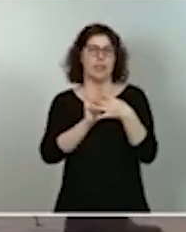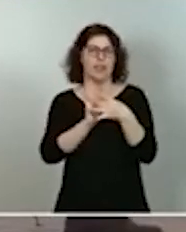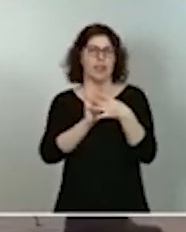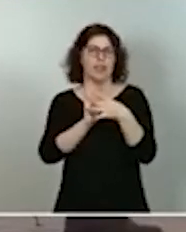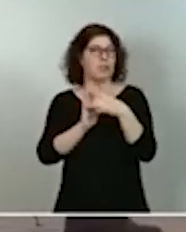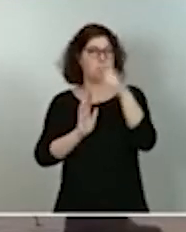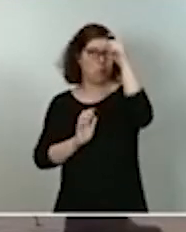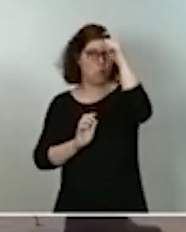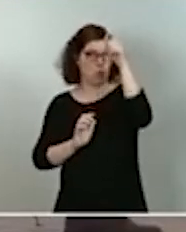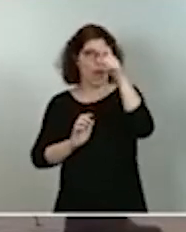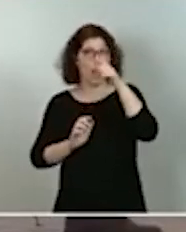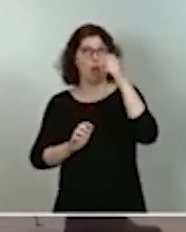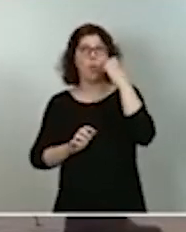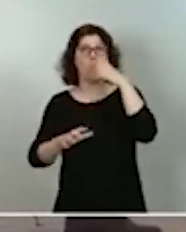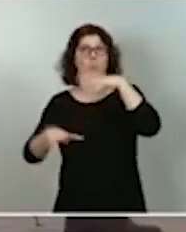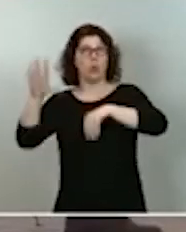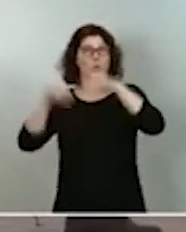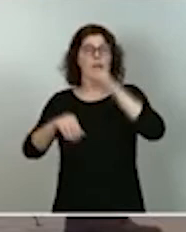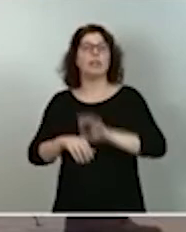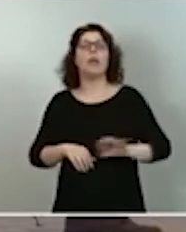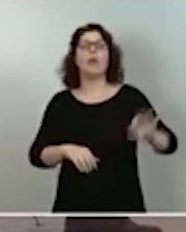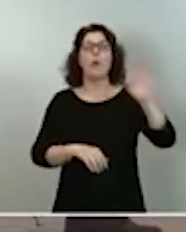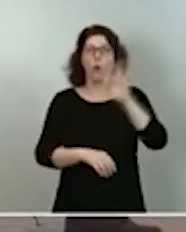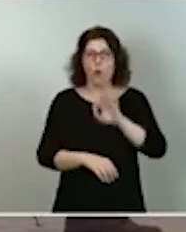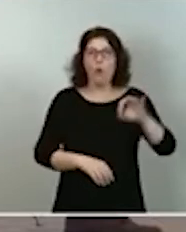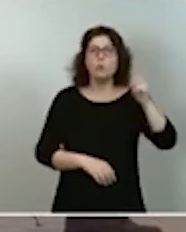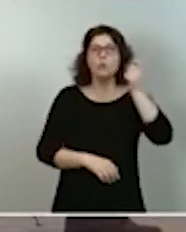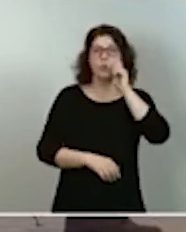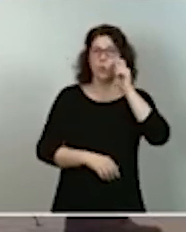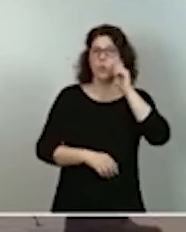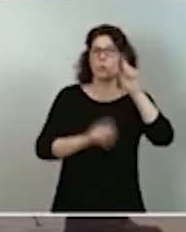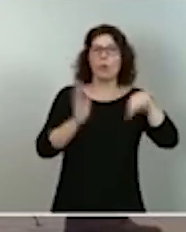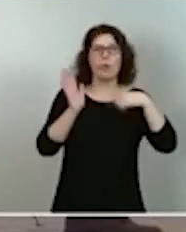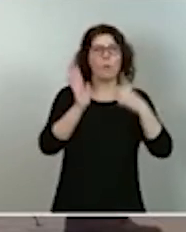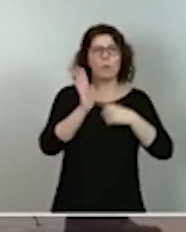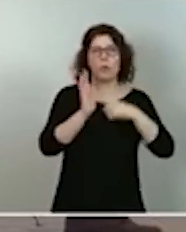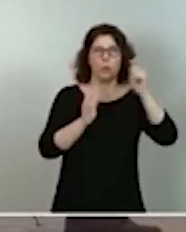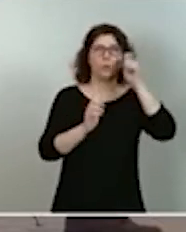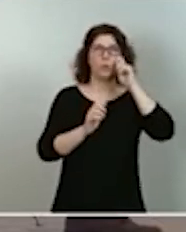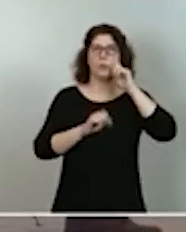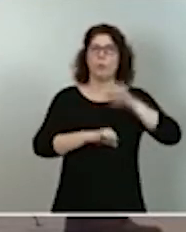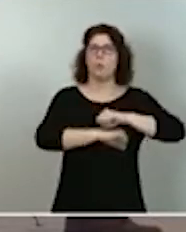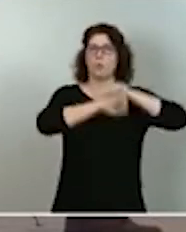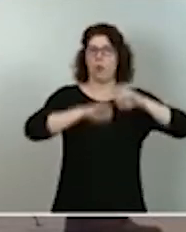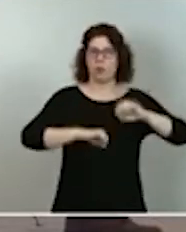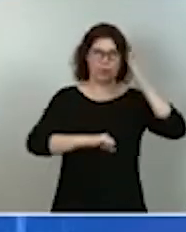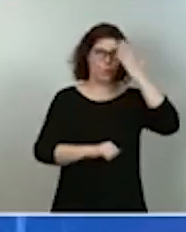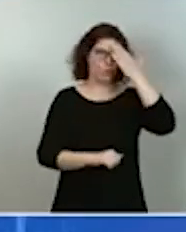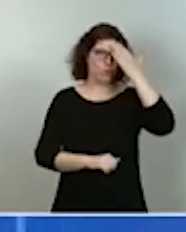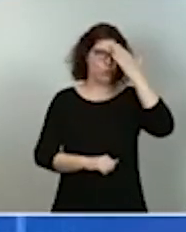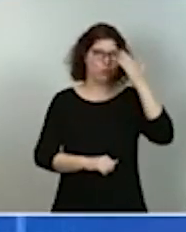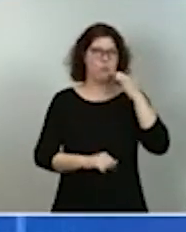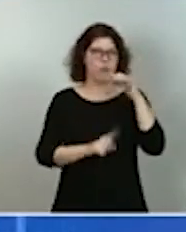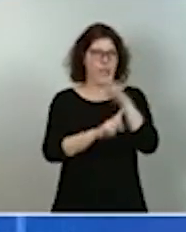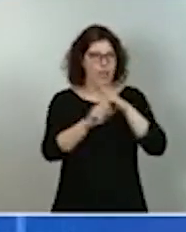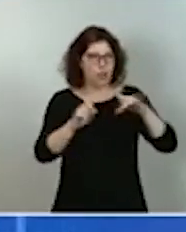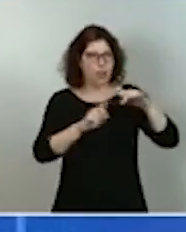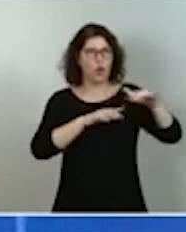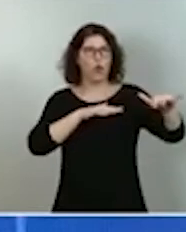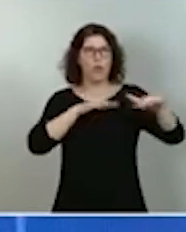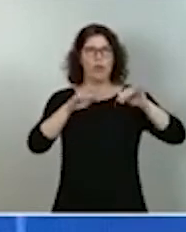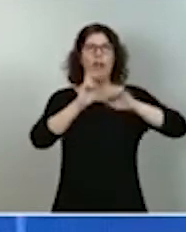montaña, como en la plena remodelación de destinos turísticos maduros, en los que la visión integral del entorno, la movilidad, la rehabilitación urbana,